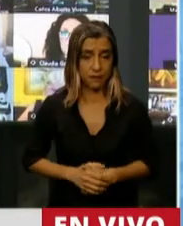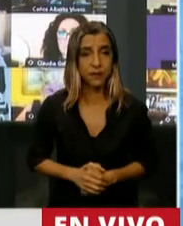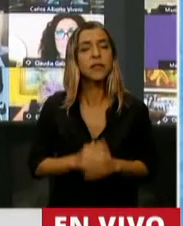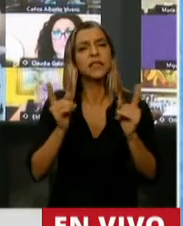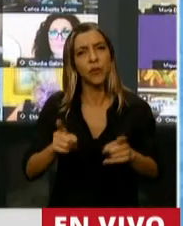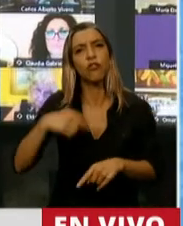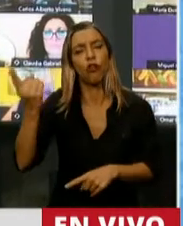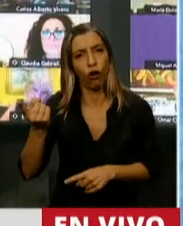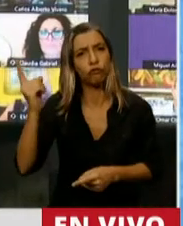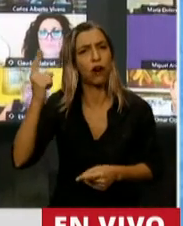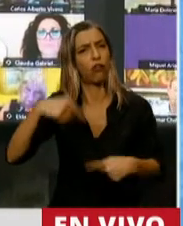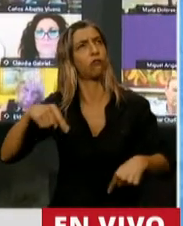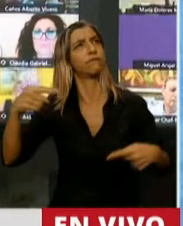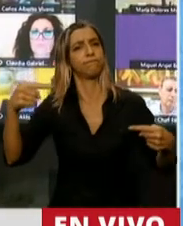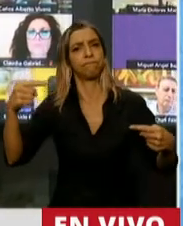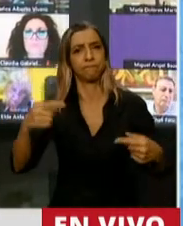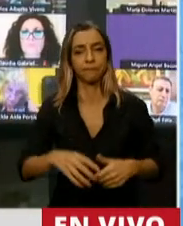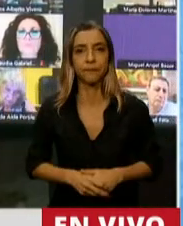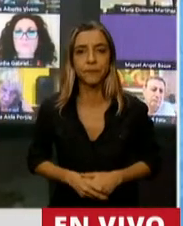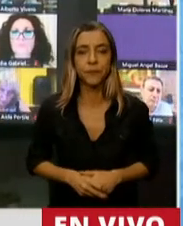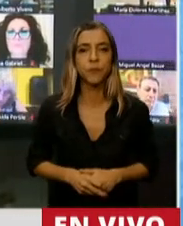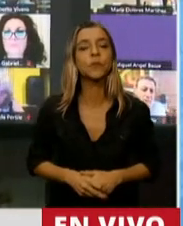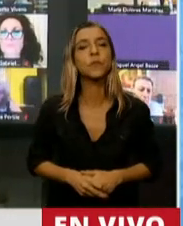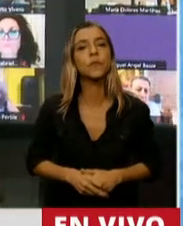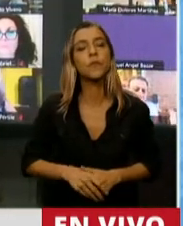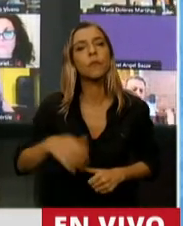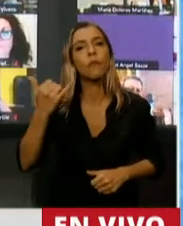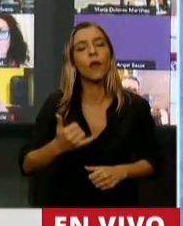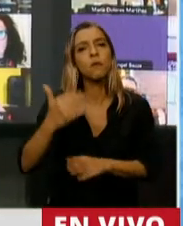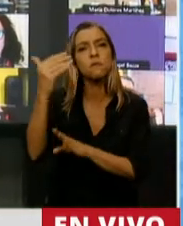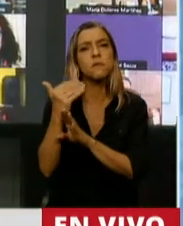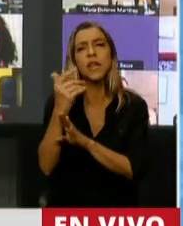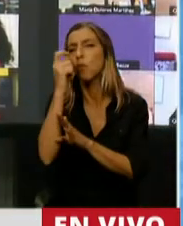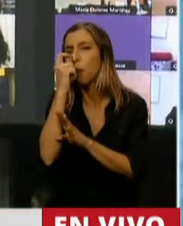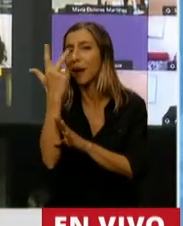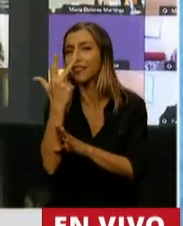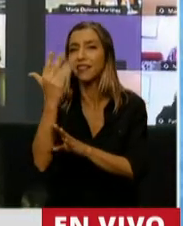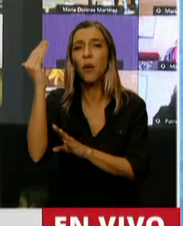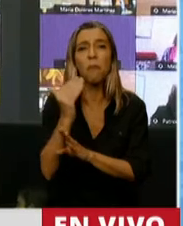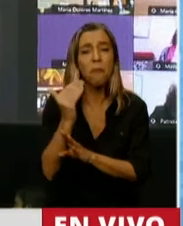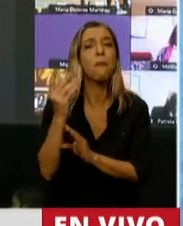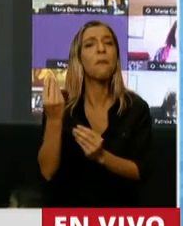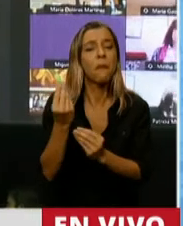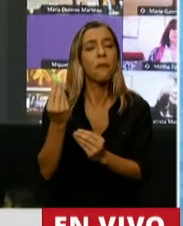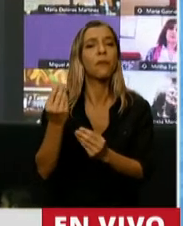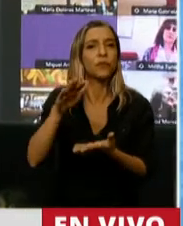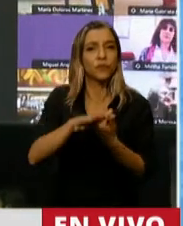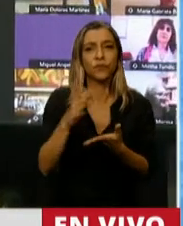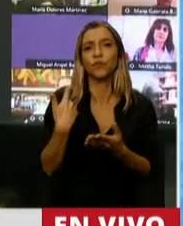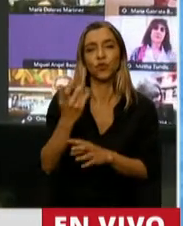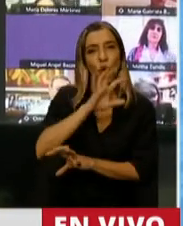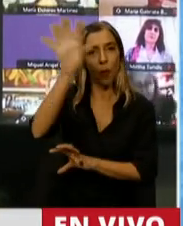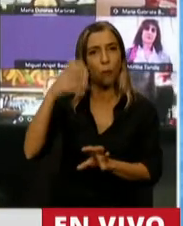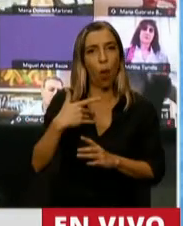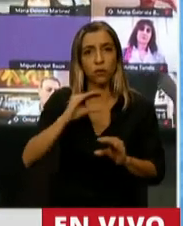incongruencia. ¿Se descuenta o disminuye el 23% de la cartera del Ministerio del Interior?